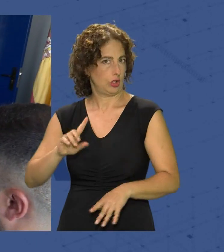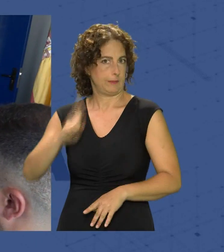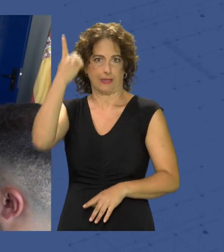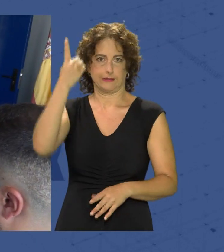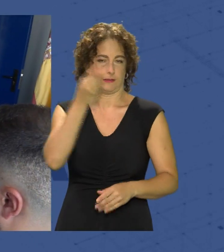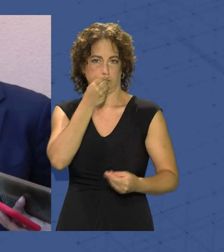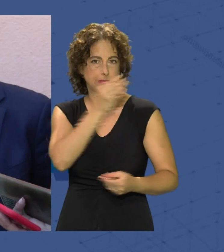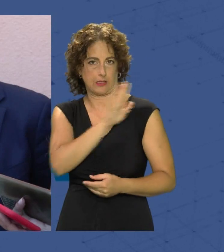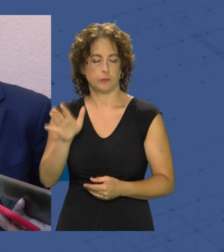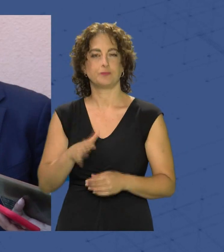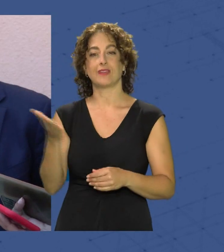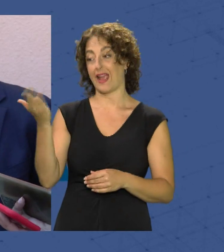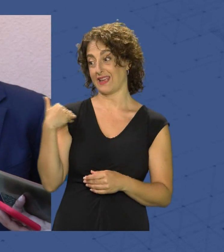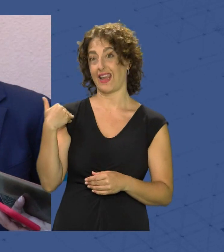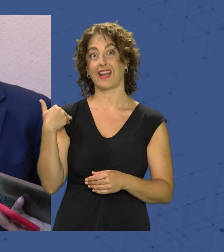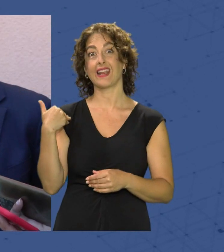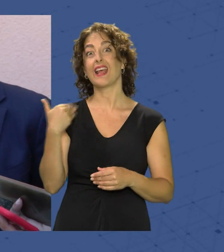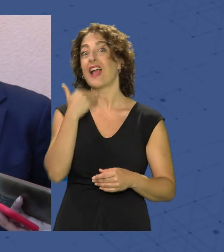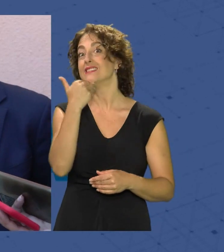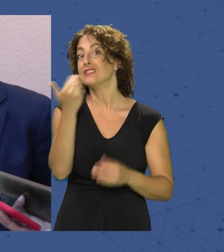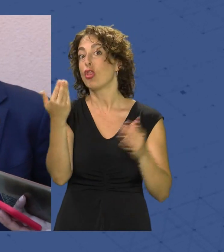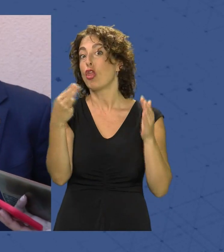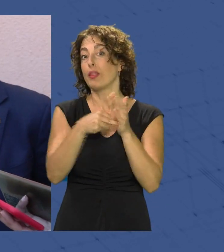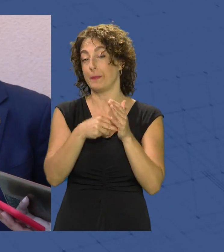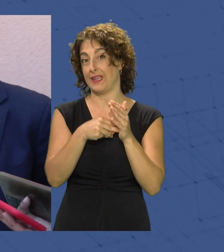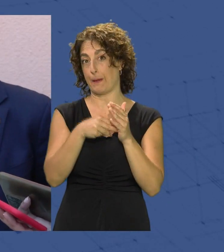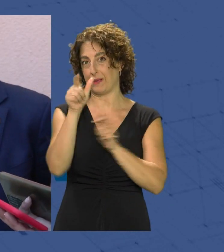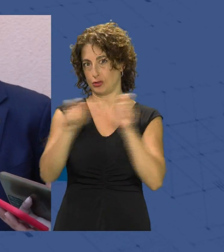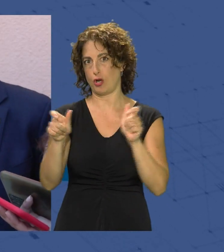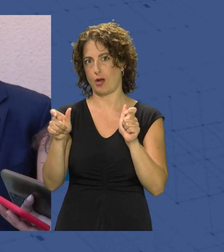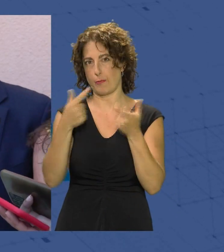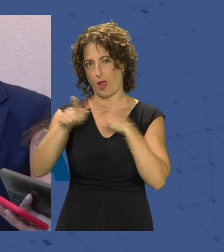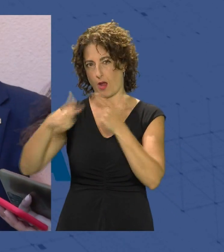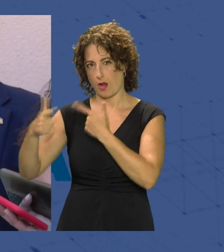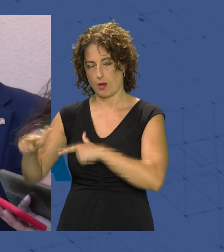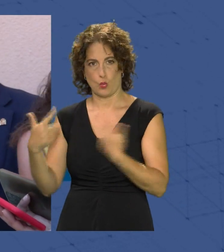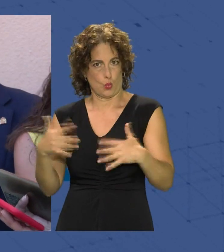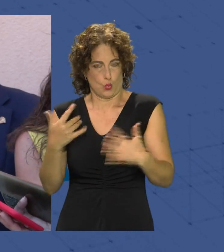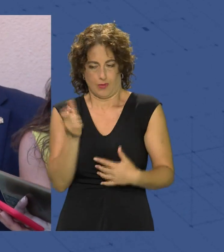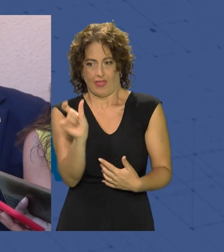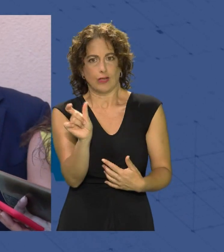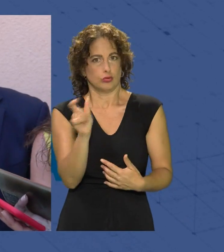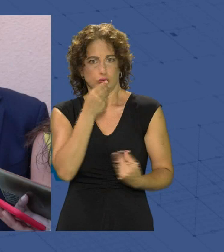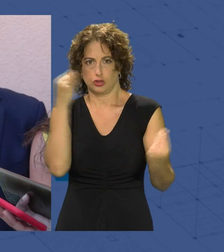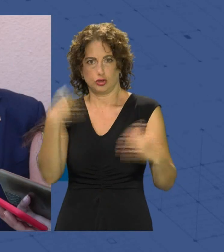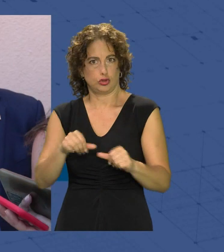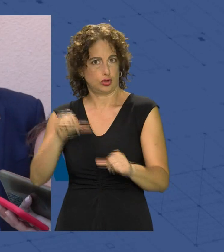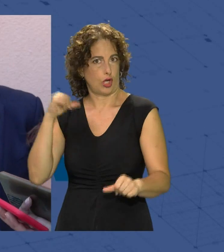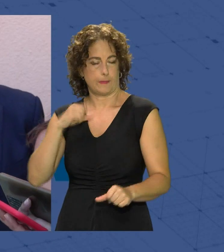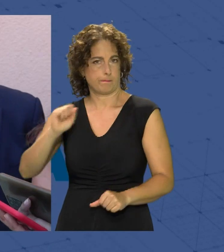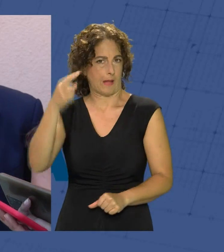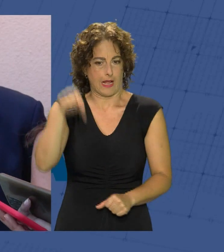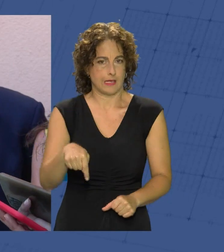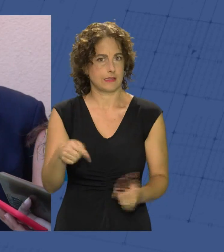de Almería se movieron cerca de 12.000 personas, un dato histórico y todo sin ningún